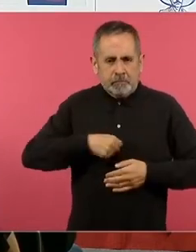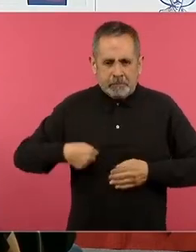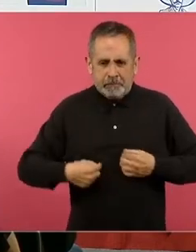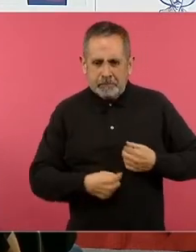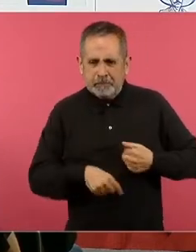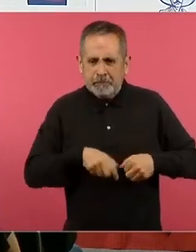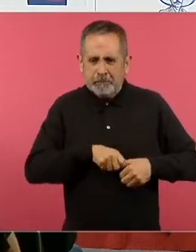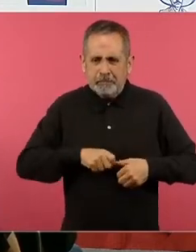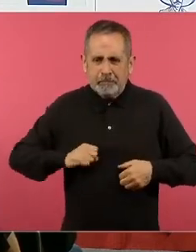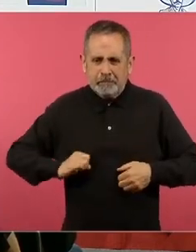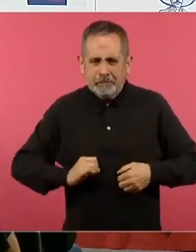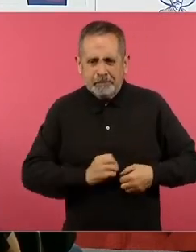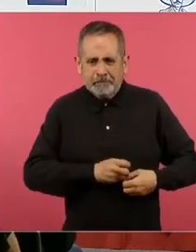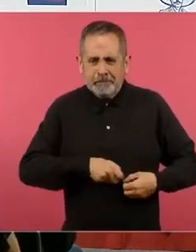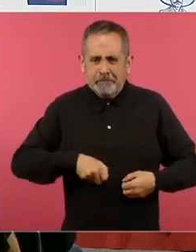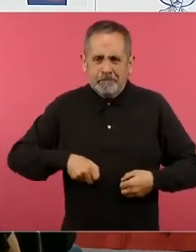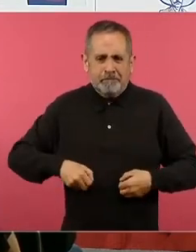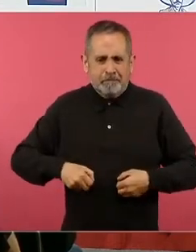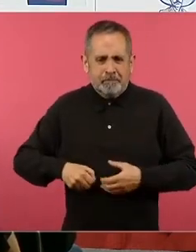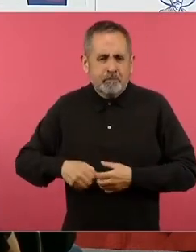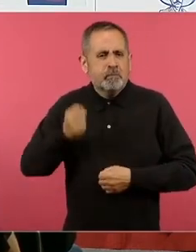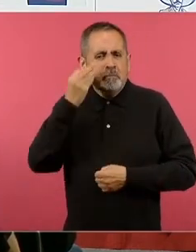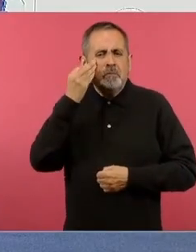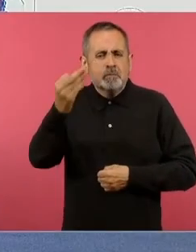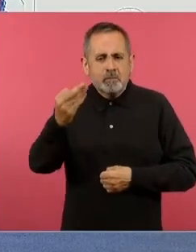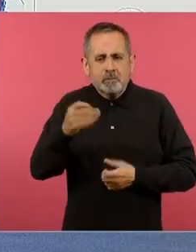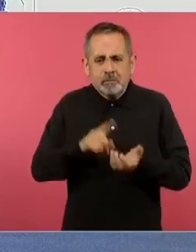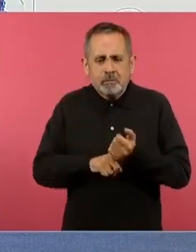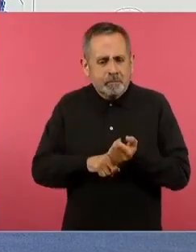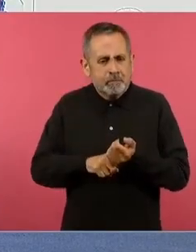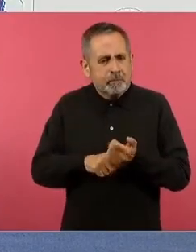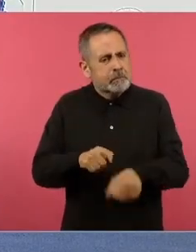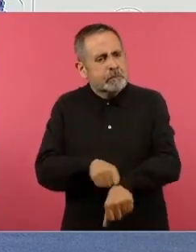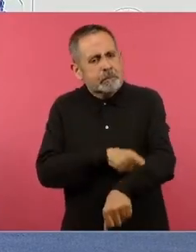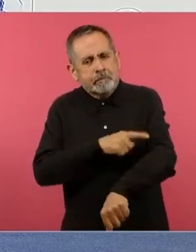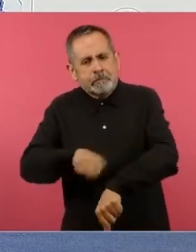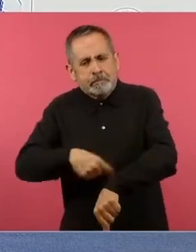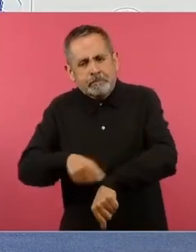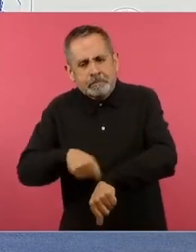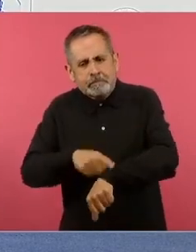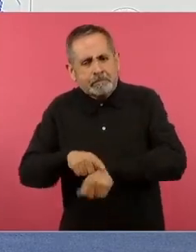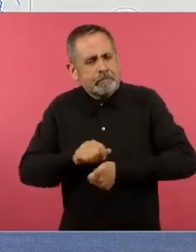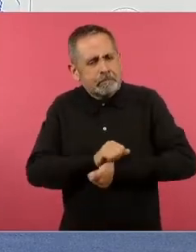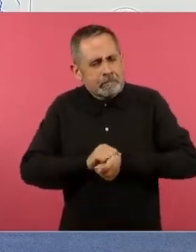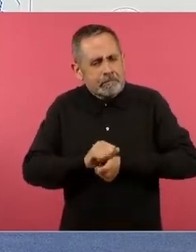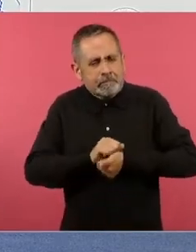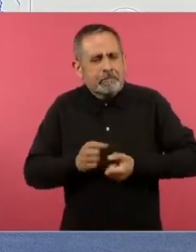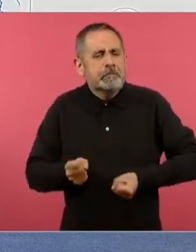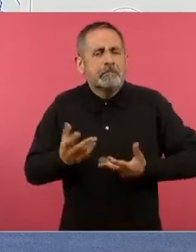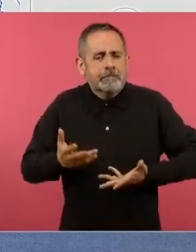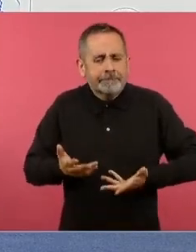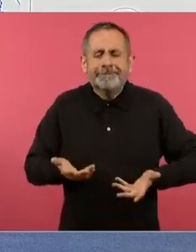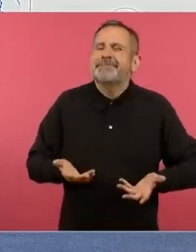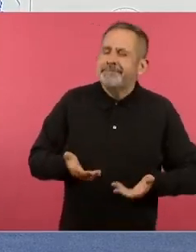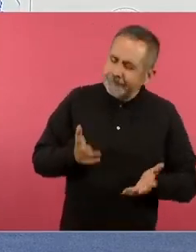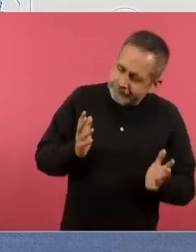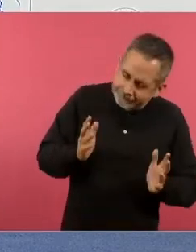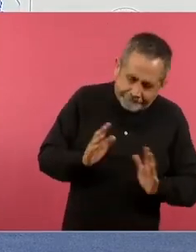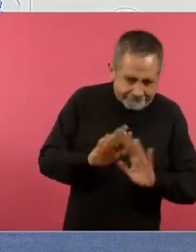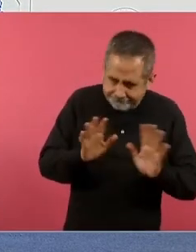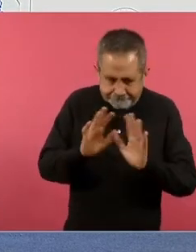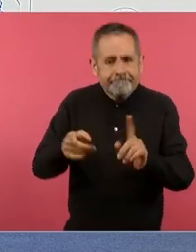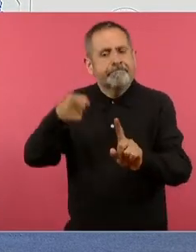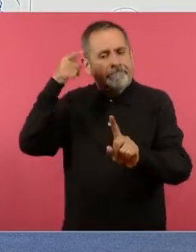el consumo que se haga cuánto tiempo tarda la digestión del alimento que se está haciendo lo que quiero enfatizar es